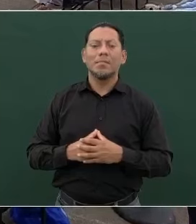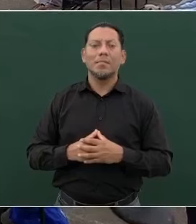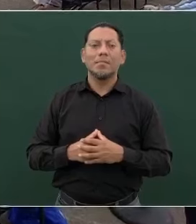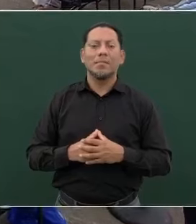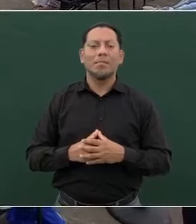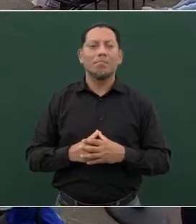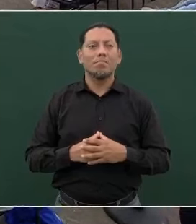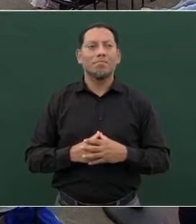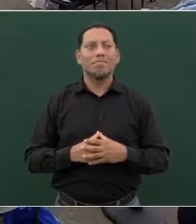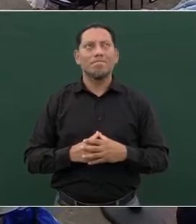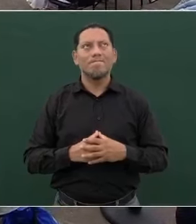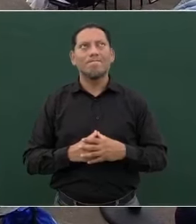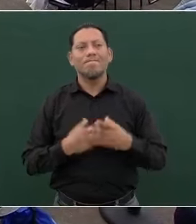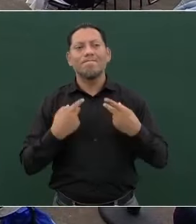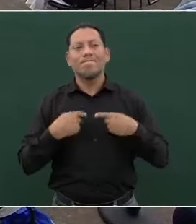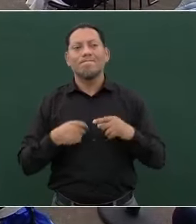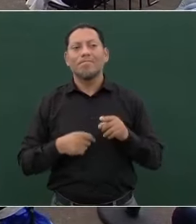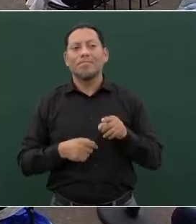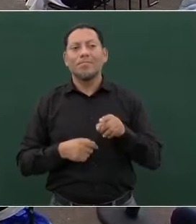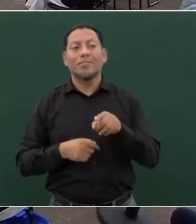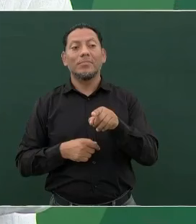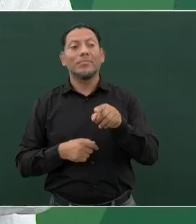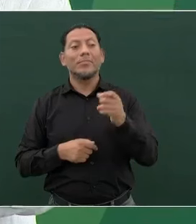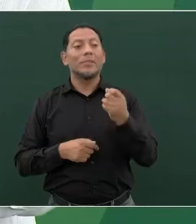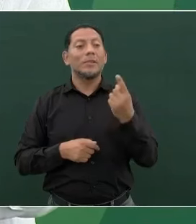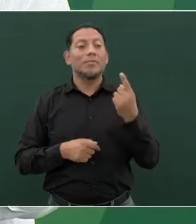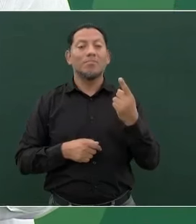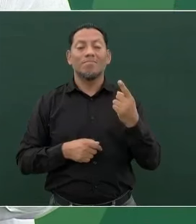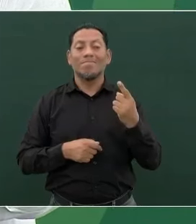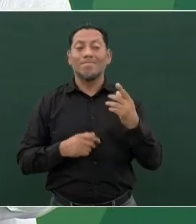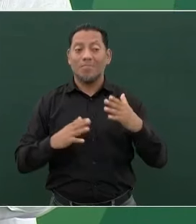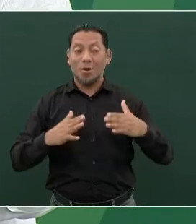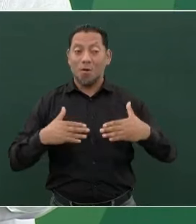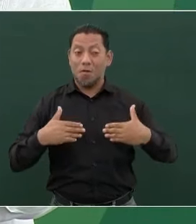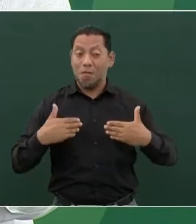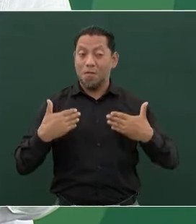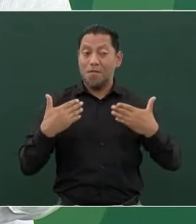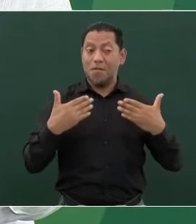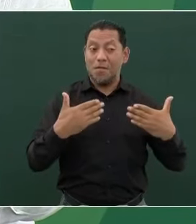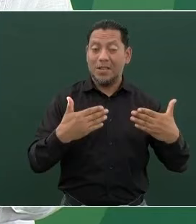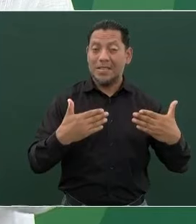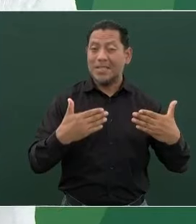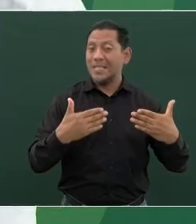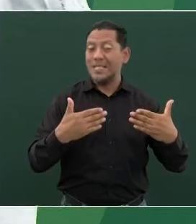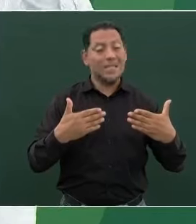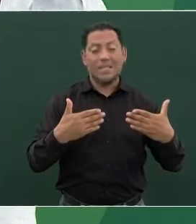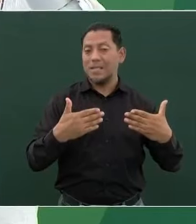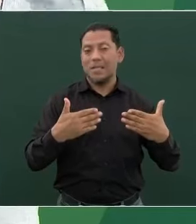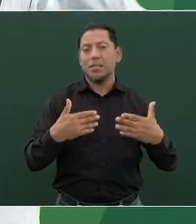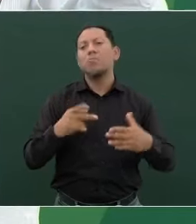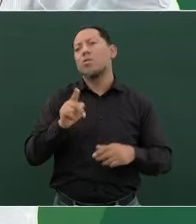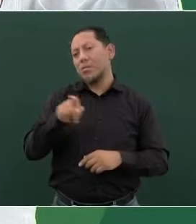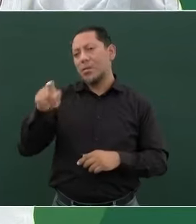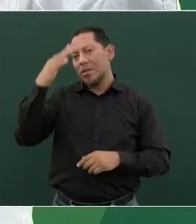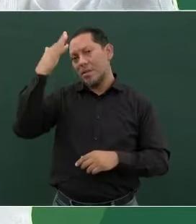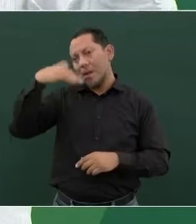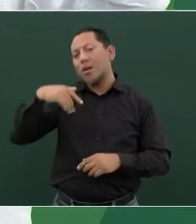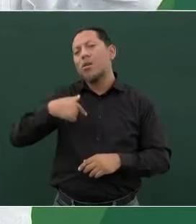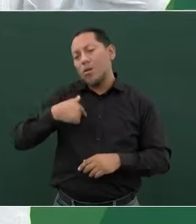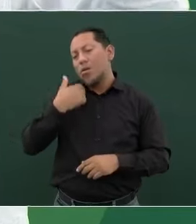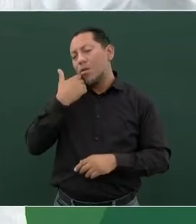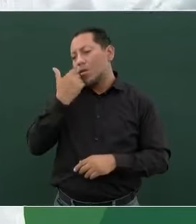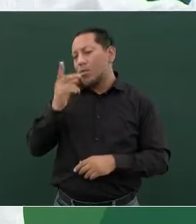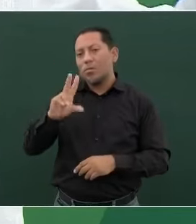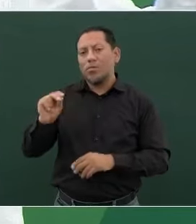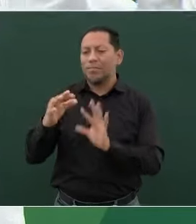son así tan confiables, pero eso ya lo sabemos, no quiero hablar de eso, o